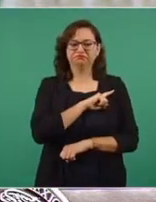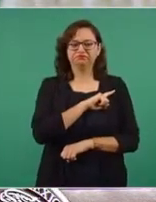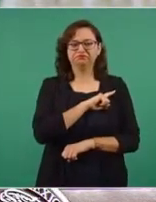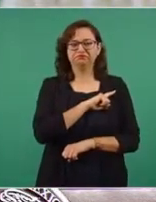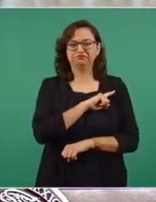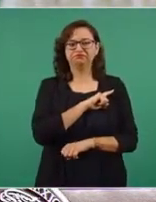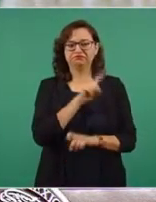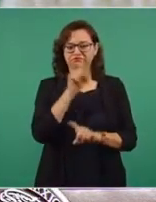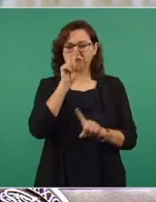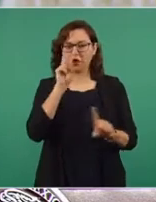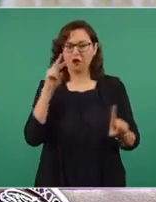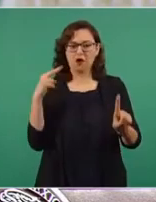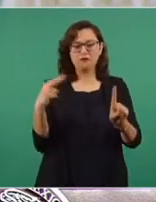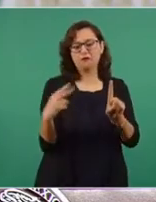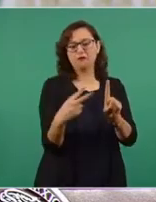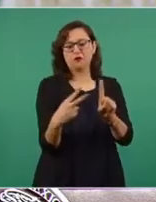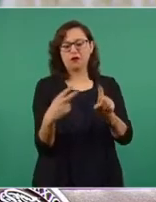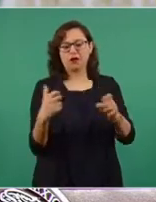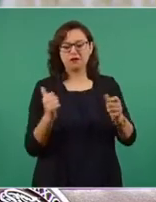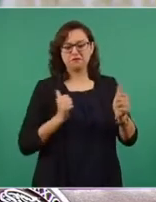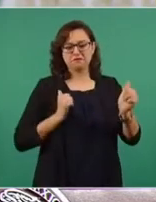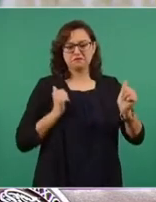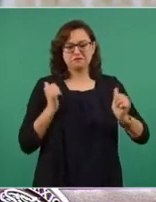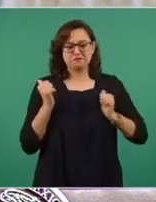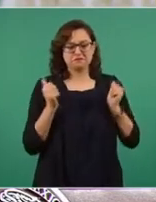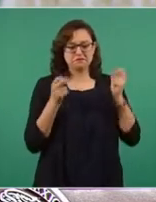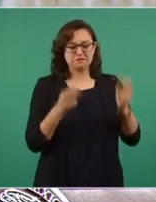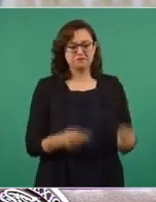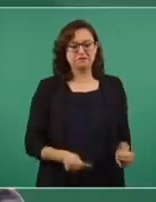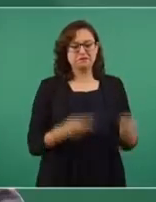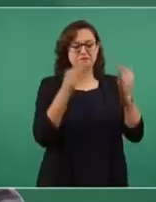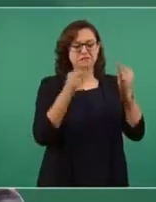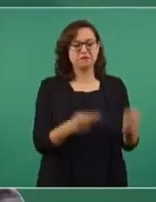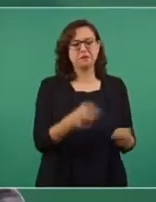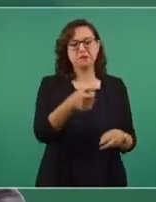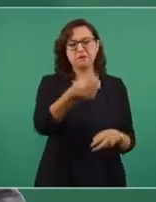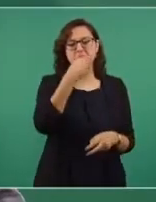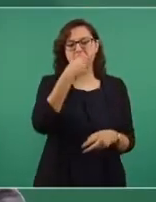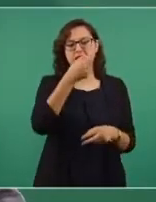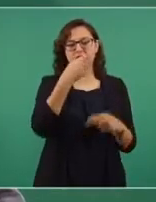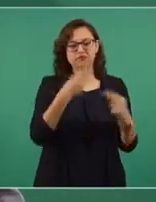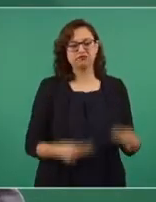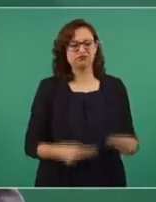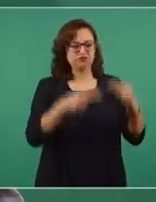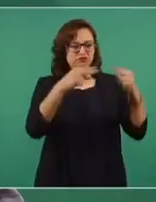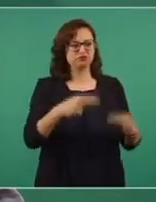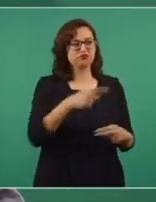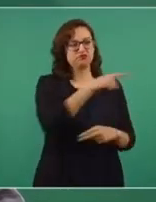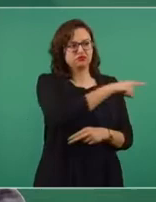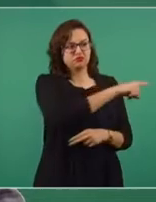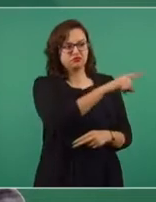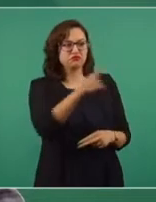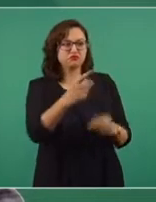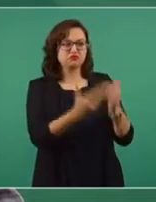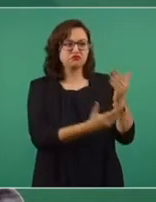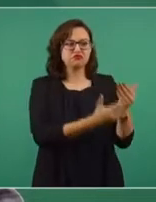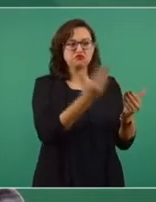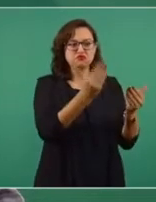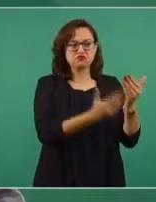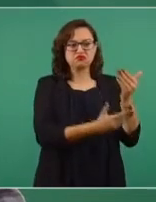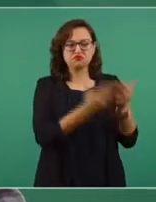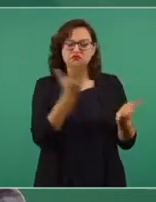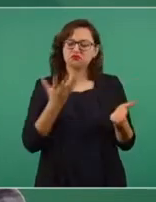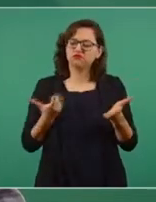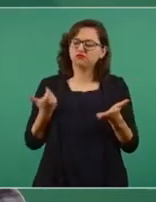medicamentos como un medio para enriquecer a unos cuantos. Una historia de intereses y de corrupción